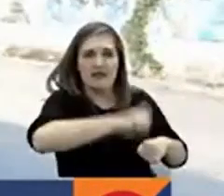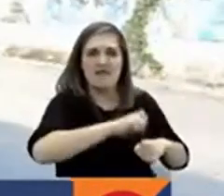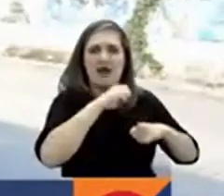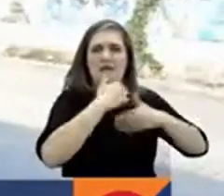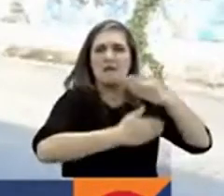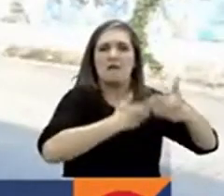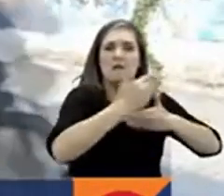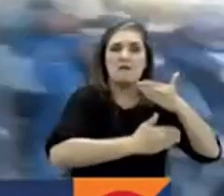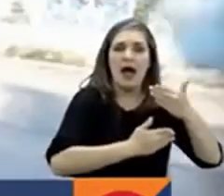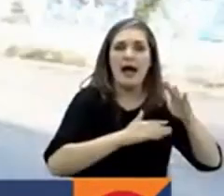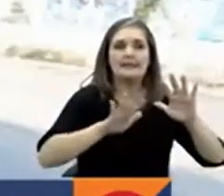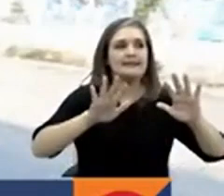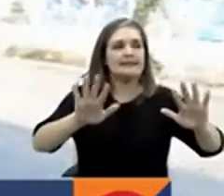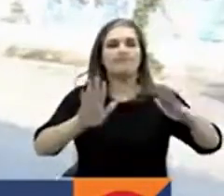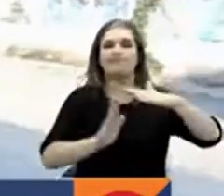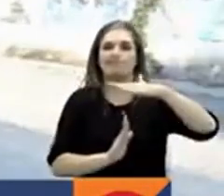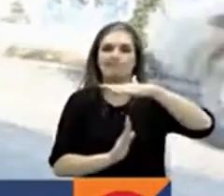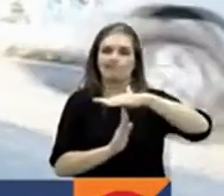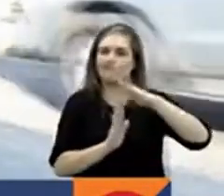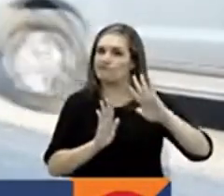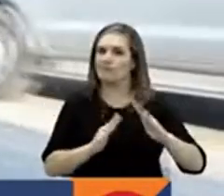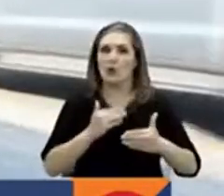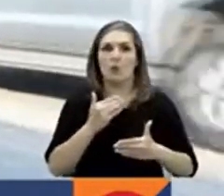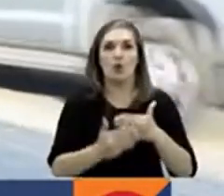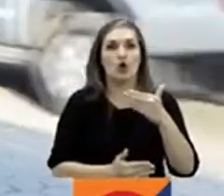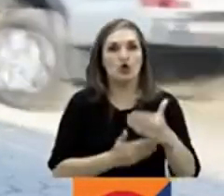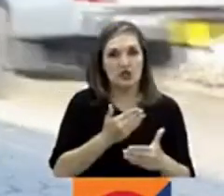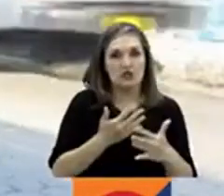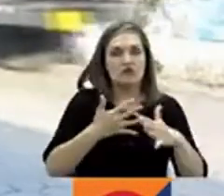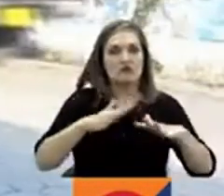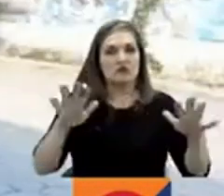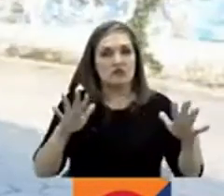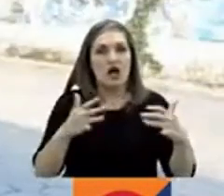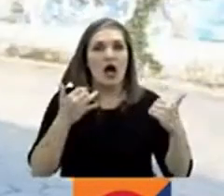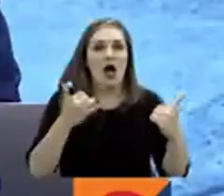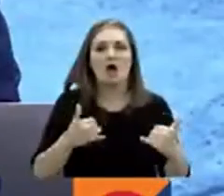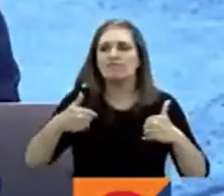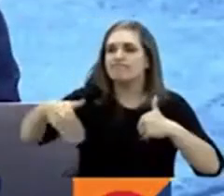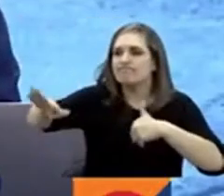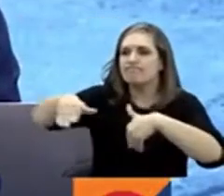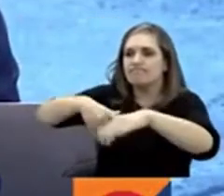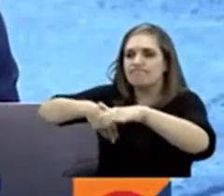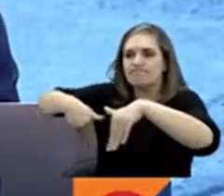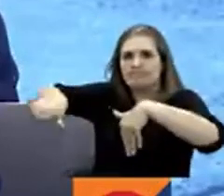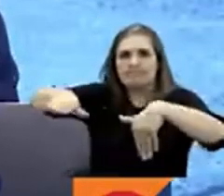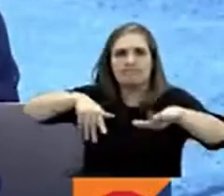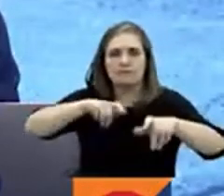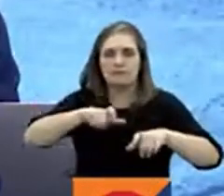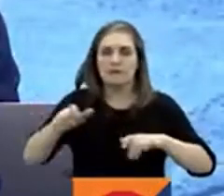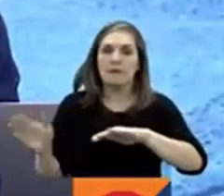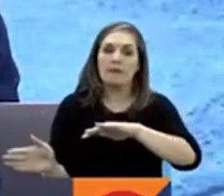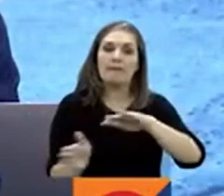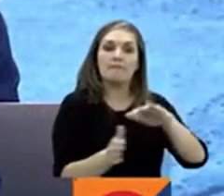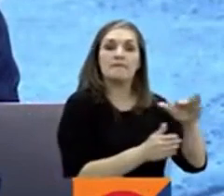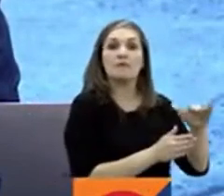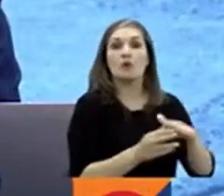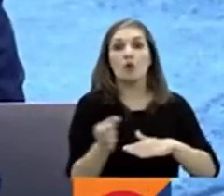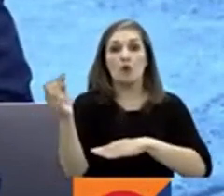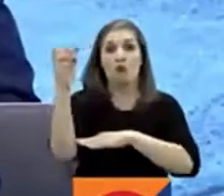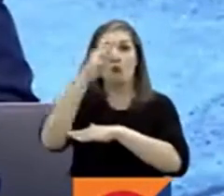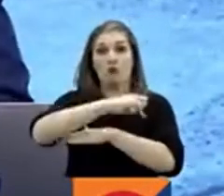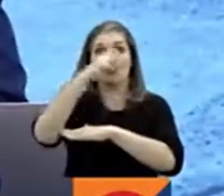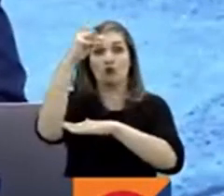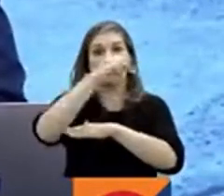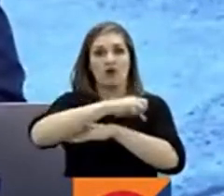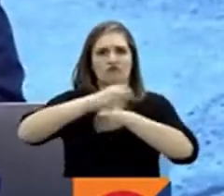lo que fue necesario hacer uso legal y proporcional de elementos de disuasión. Autoridades en Putumayo incautaron